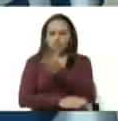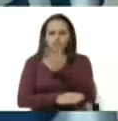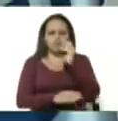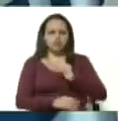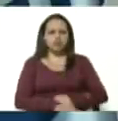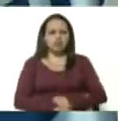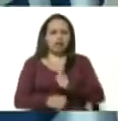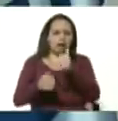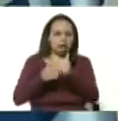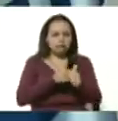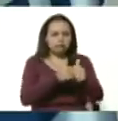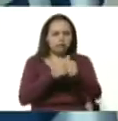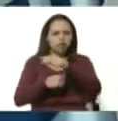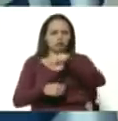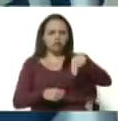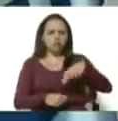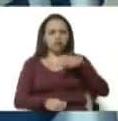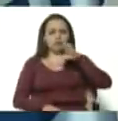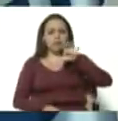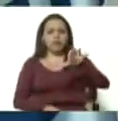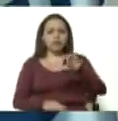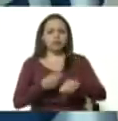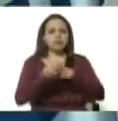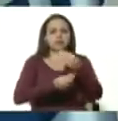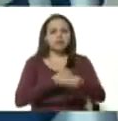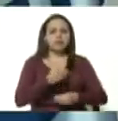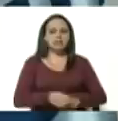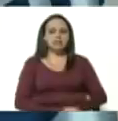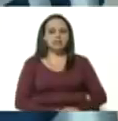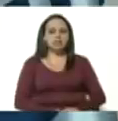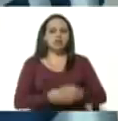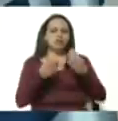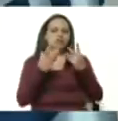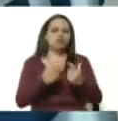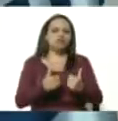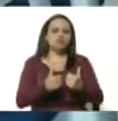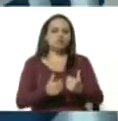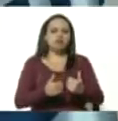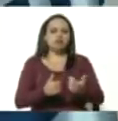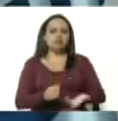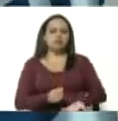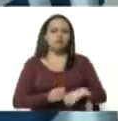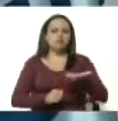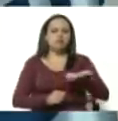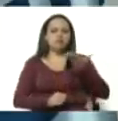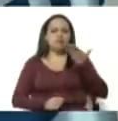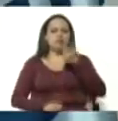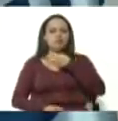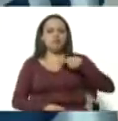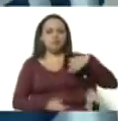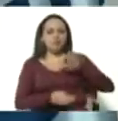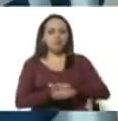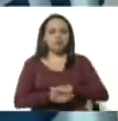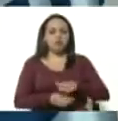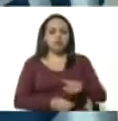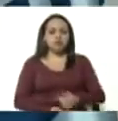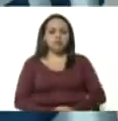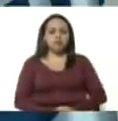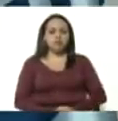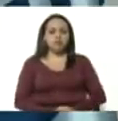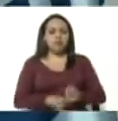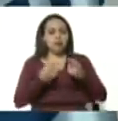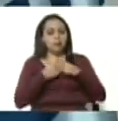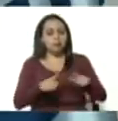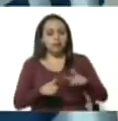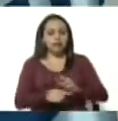el acoso a nuestro país para generar un número creciente de fallecidos y de contagiados sin embargo